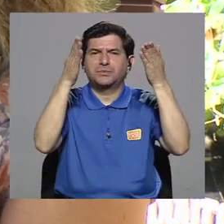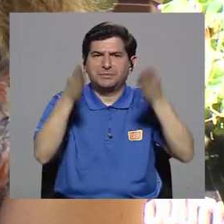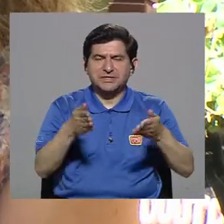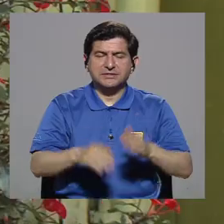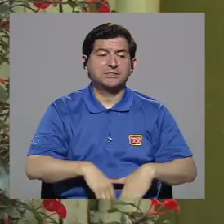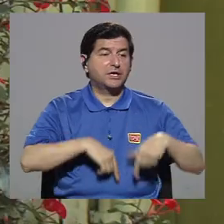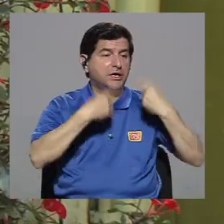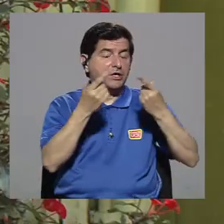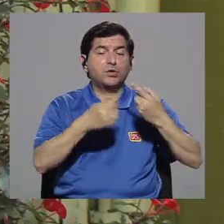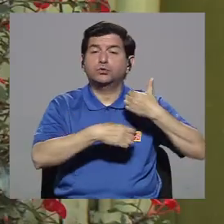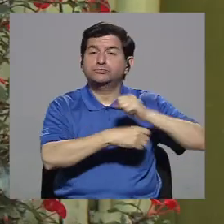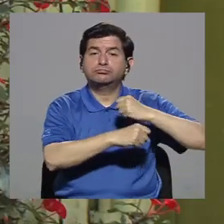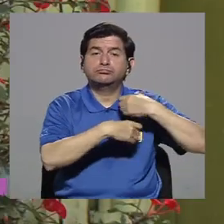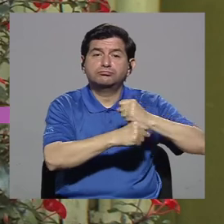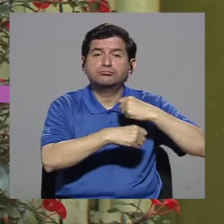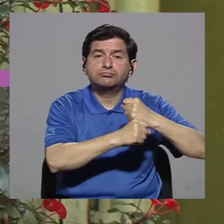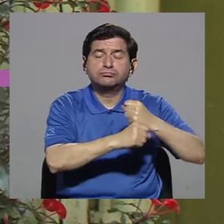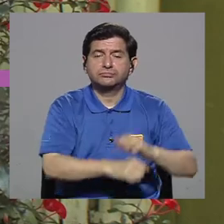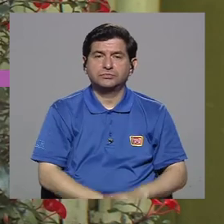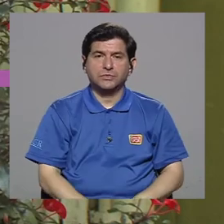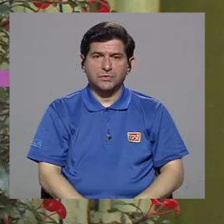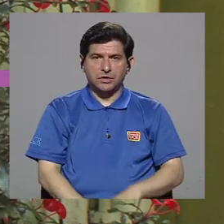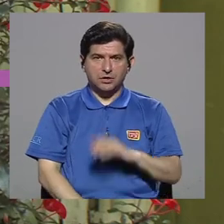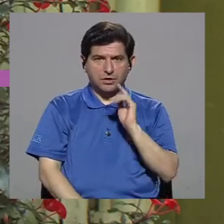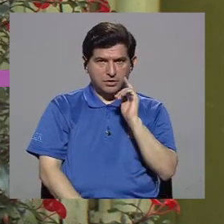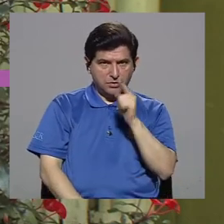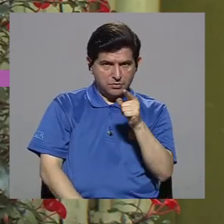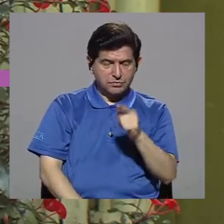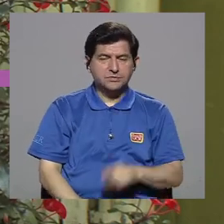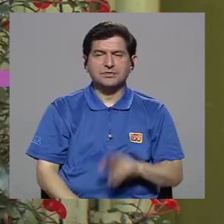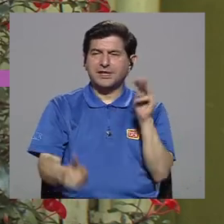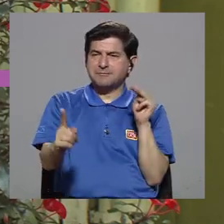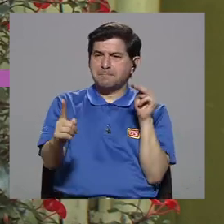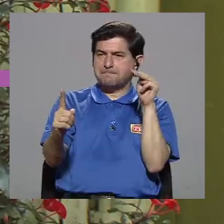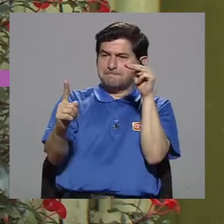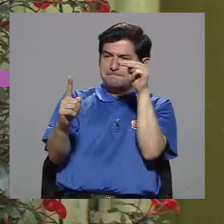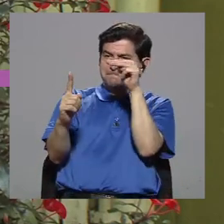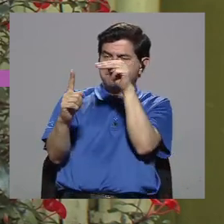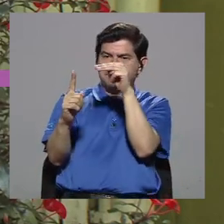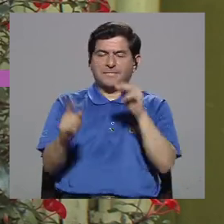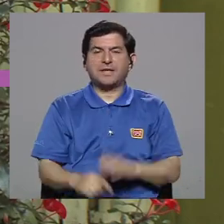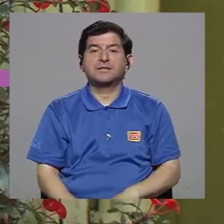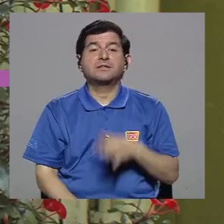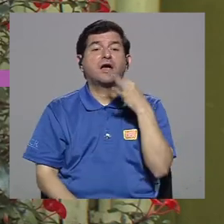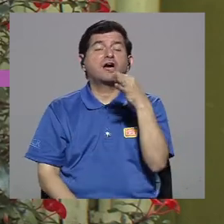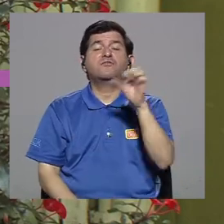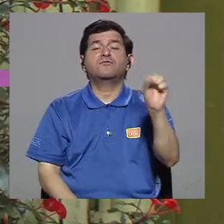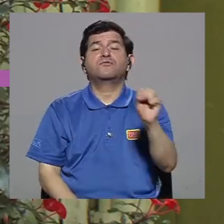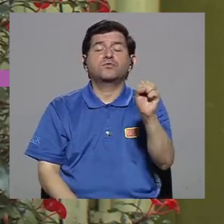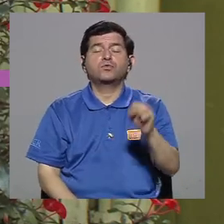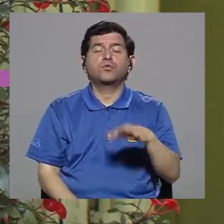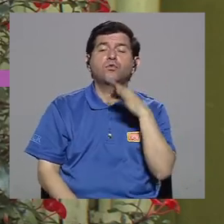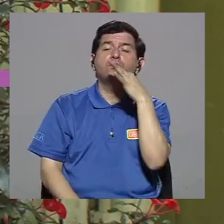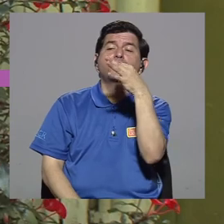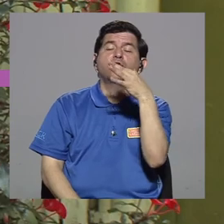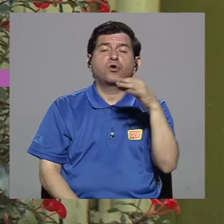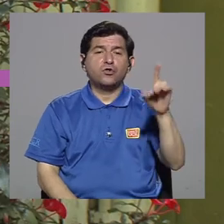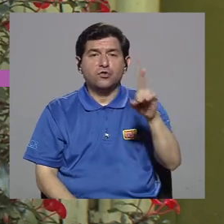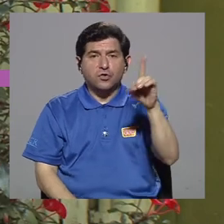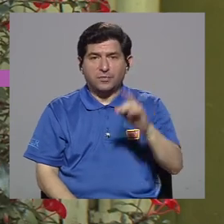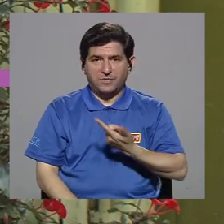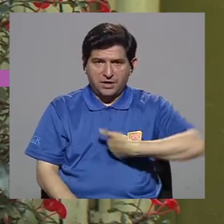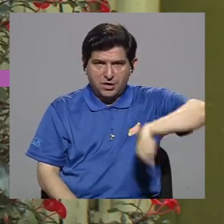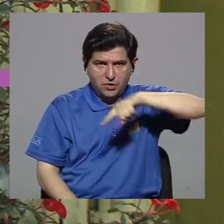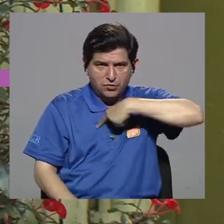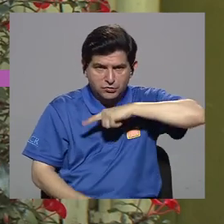municipalidad y pongan una meta. El próximo sábado o el próximo domingo vamos a